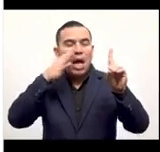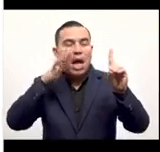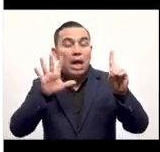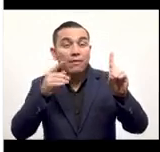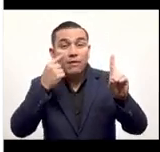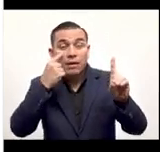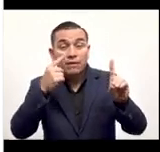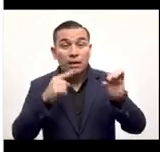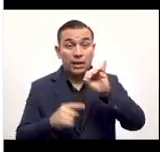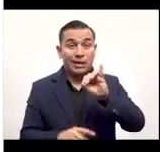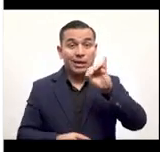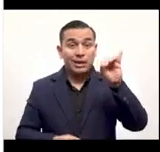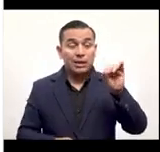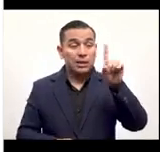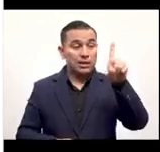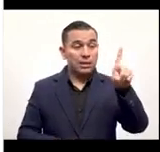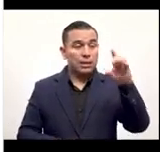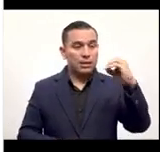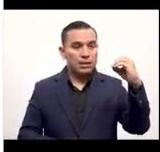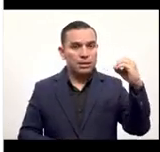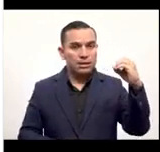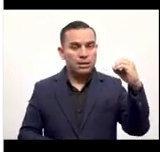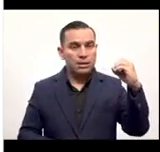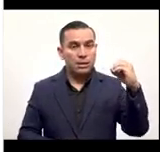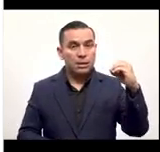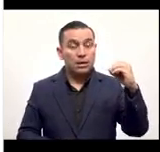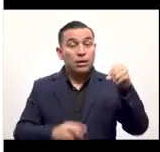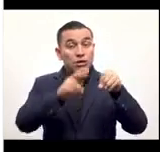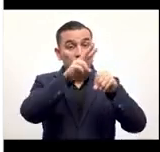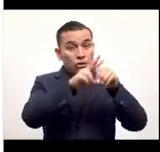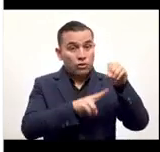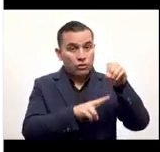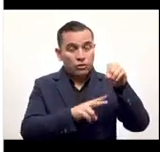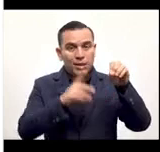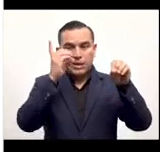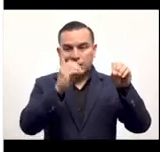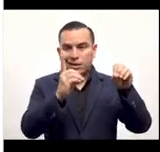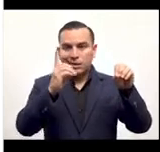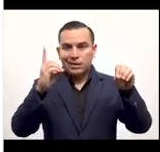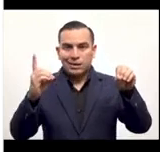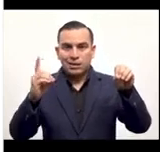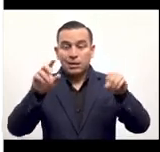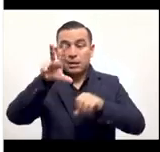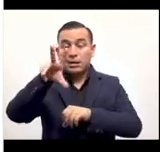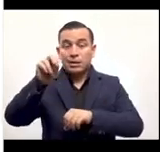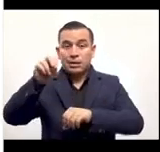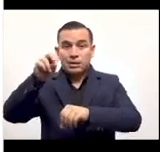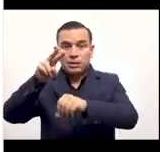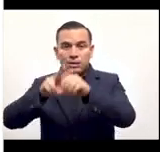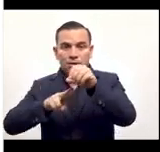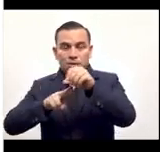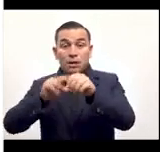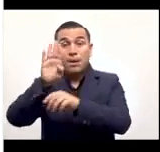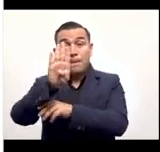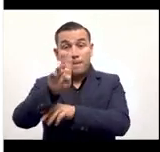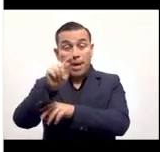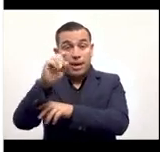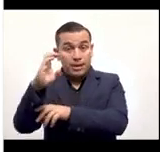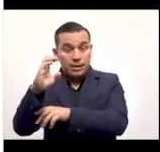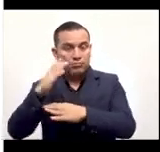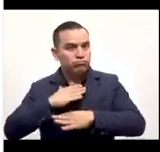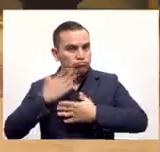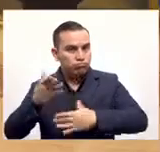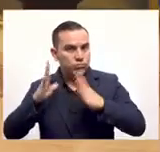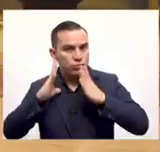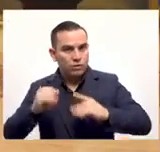tanto como ustedes pueden ver en el lado izquierdo él tiene 100 dólares en dólares y en el lado derecho él tiene 30 dólares en